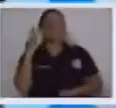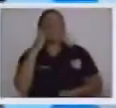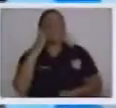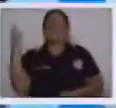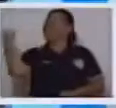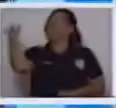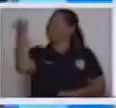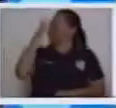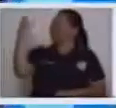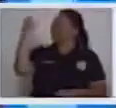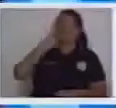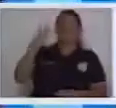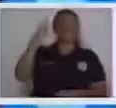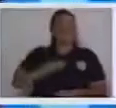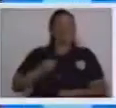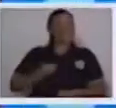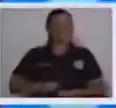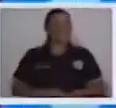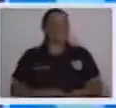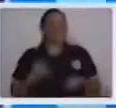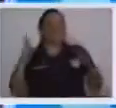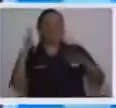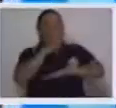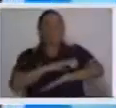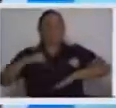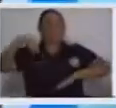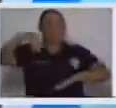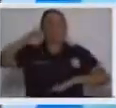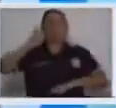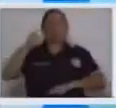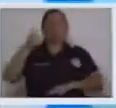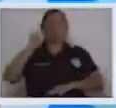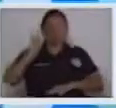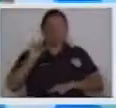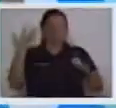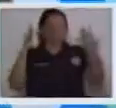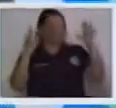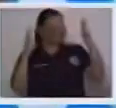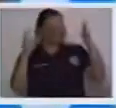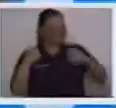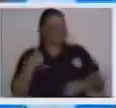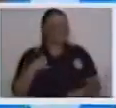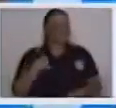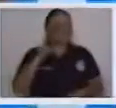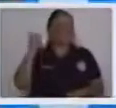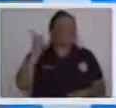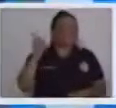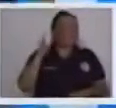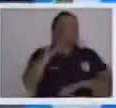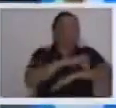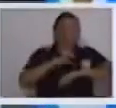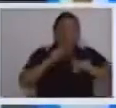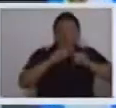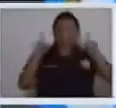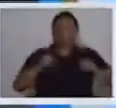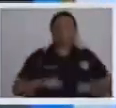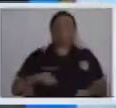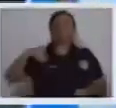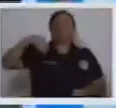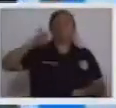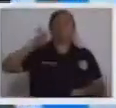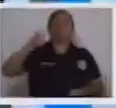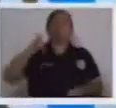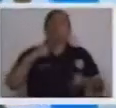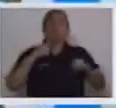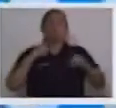gatito de mamá, qué lindo está. ¡Miau! El de Laura es diferente a mi gato. Sí. Yo soy una